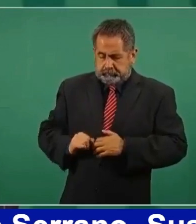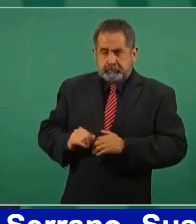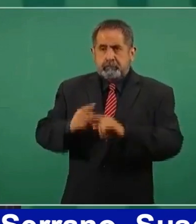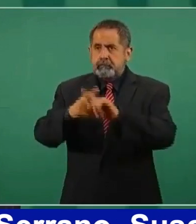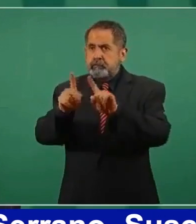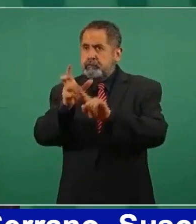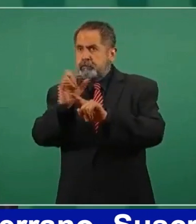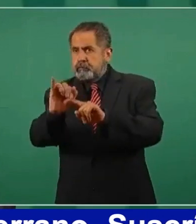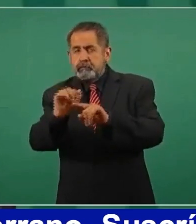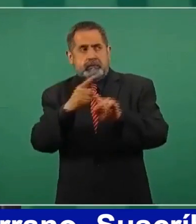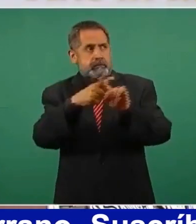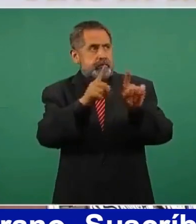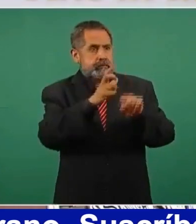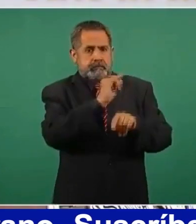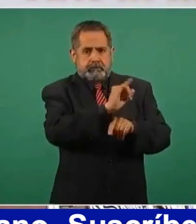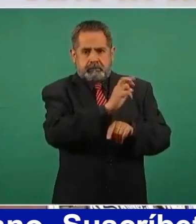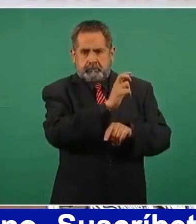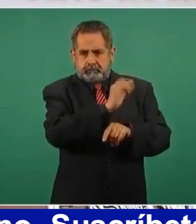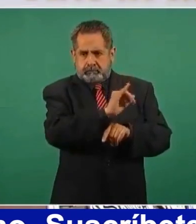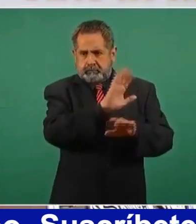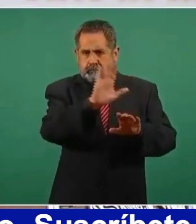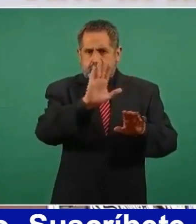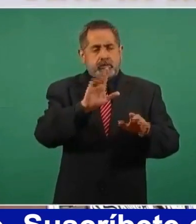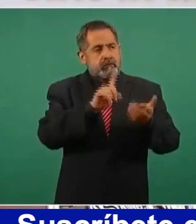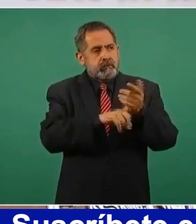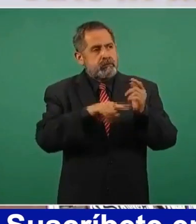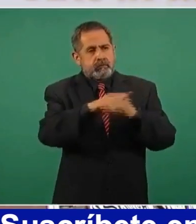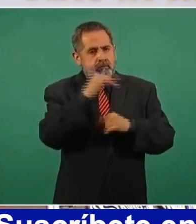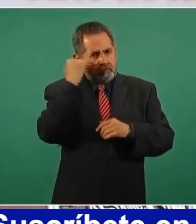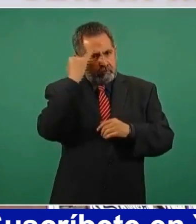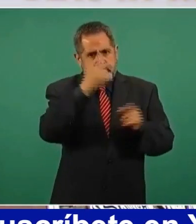pueblo tiene su historia, su idiosincrasia.